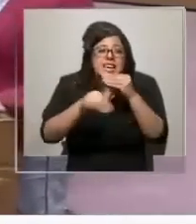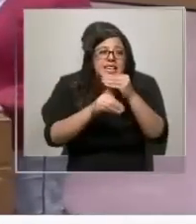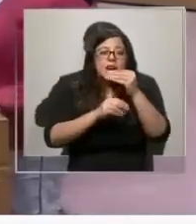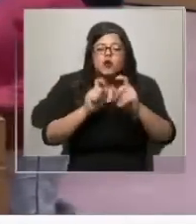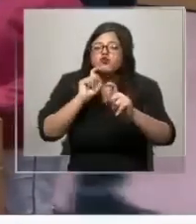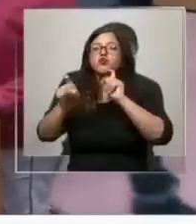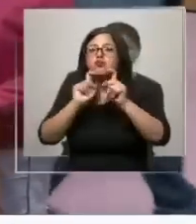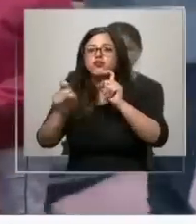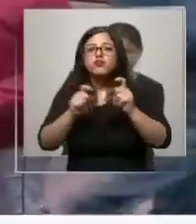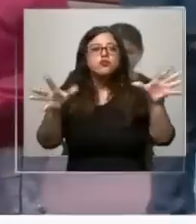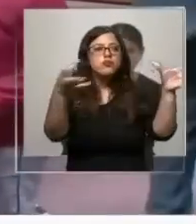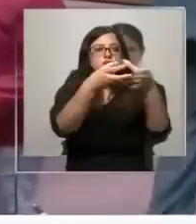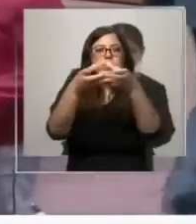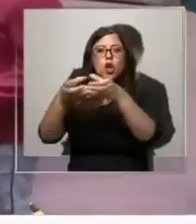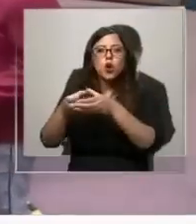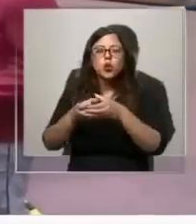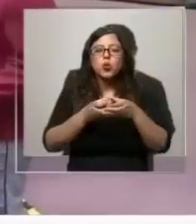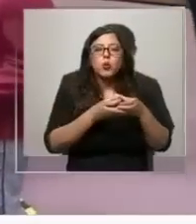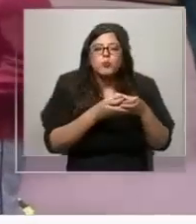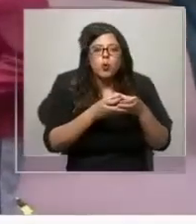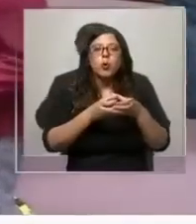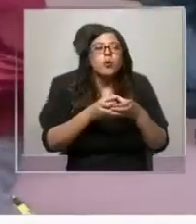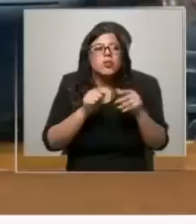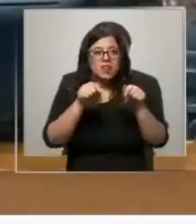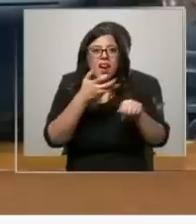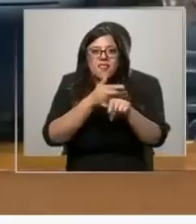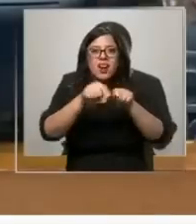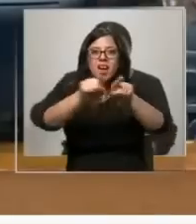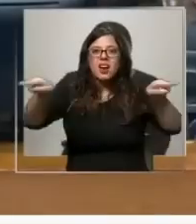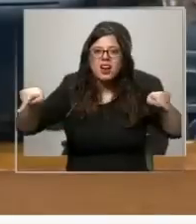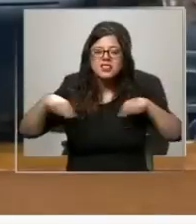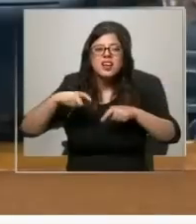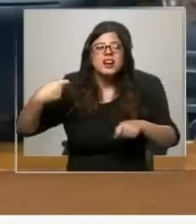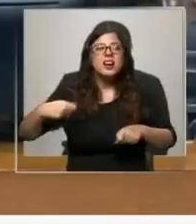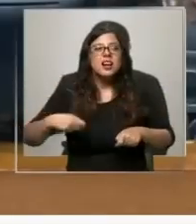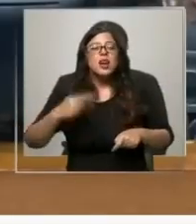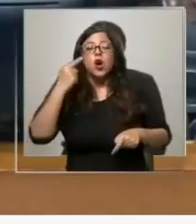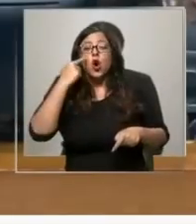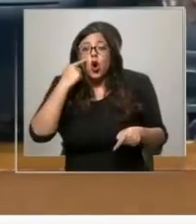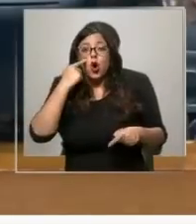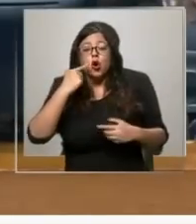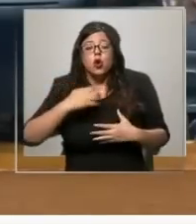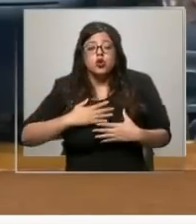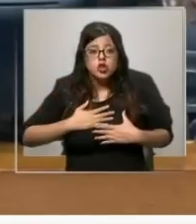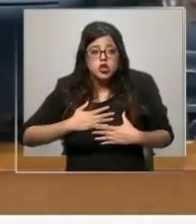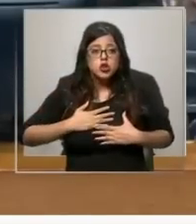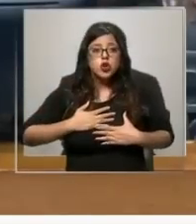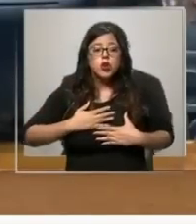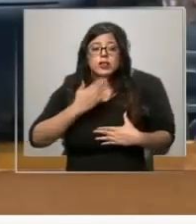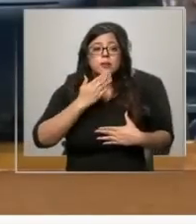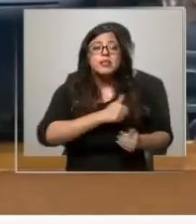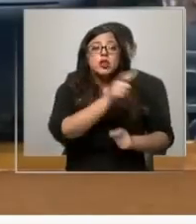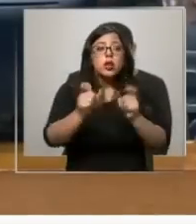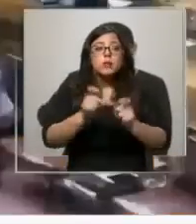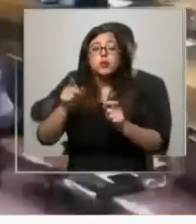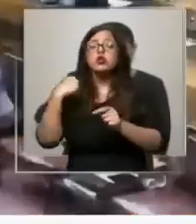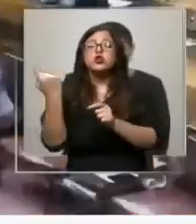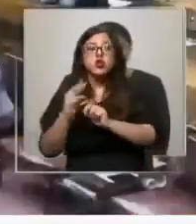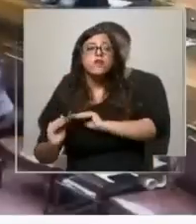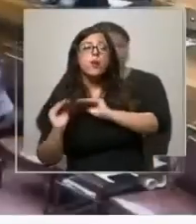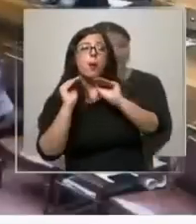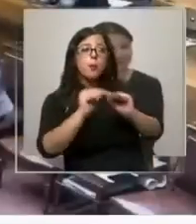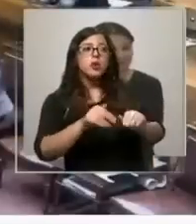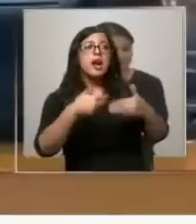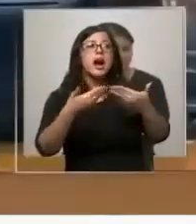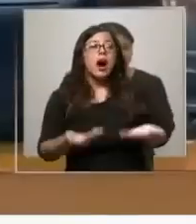duros términos de todos los parlamentarios presentes en la sala del Senado. Hombre mío y en nombre de toda la corporación, siento respaldada en estos